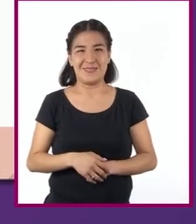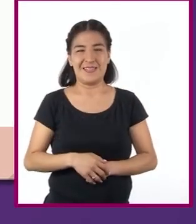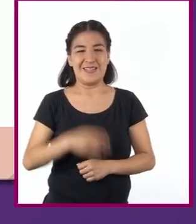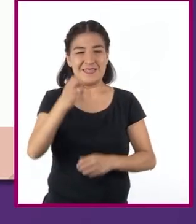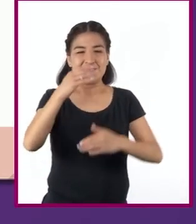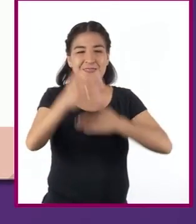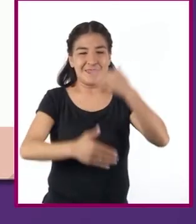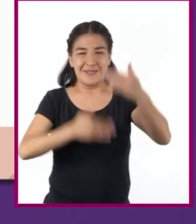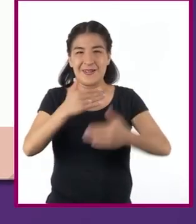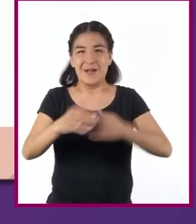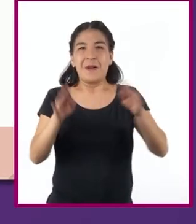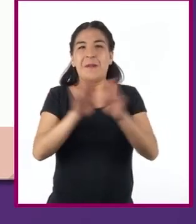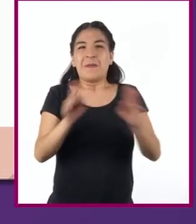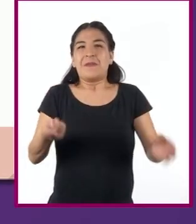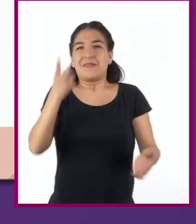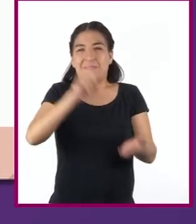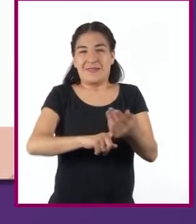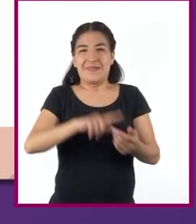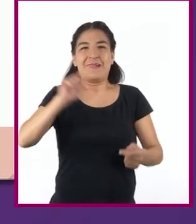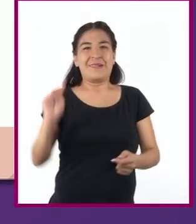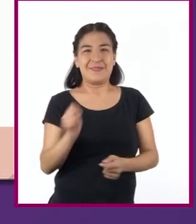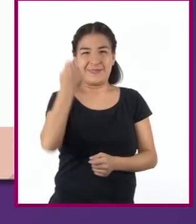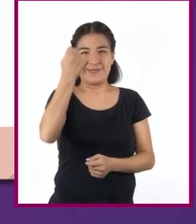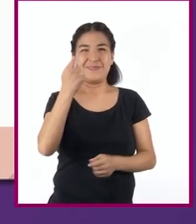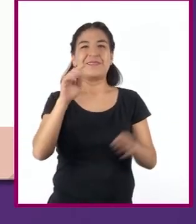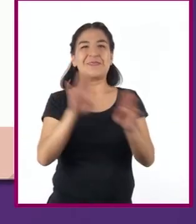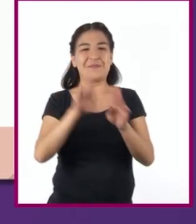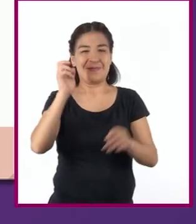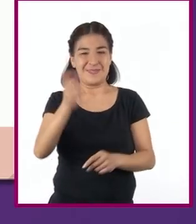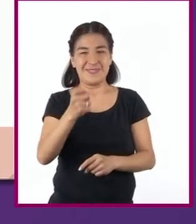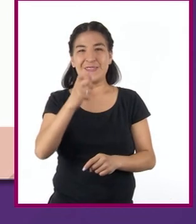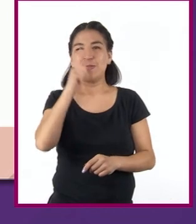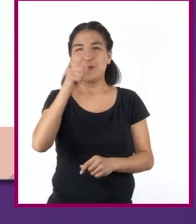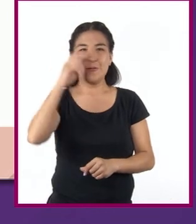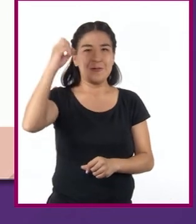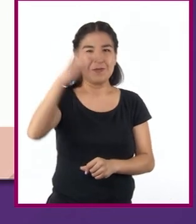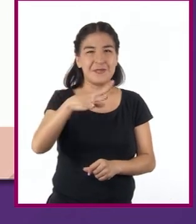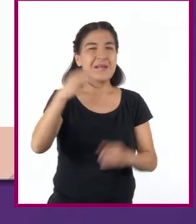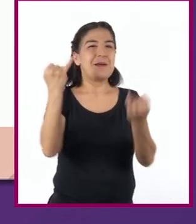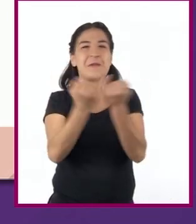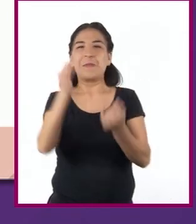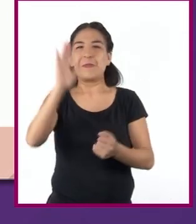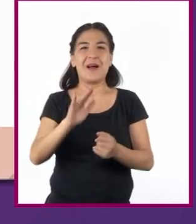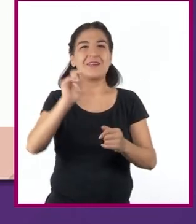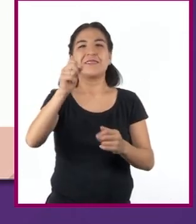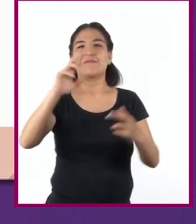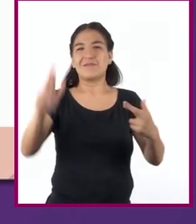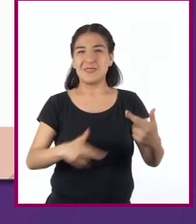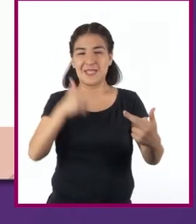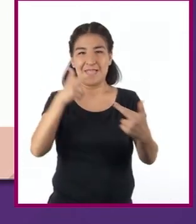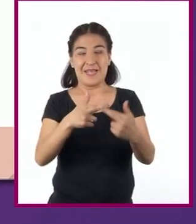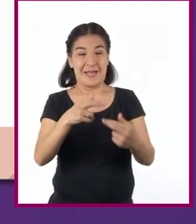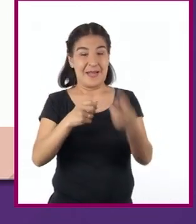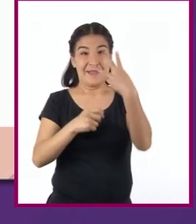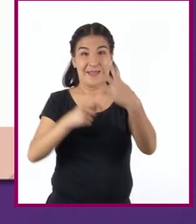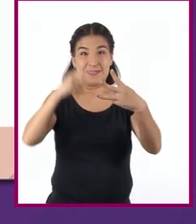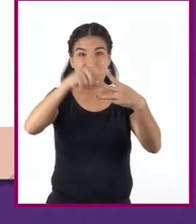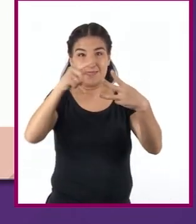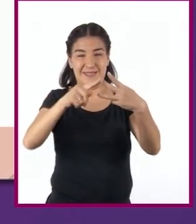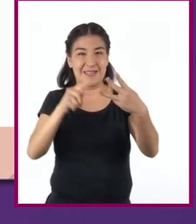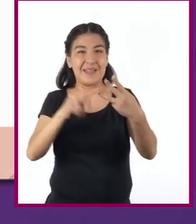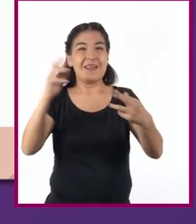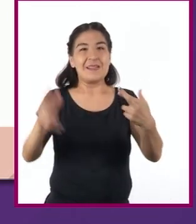progreso en la penetración de tecnologías eficientes de iluminación es muy similar por región, pues en las tres regiones el